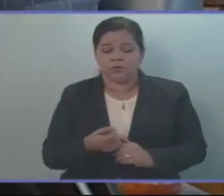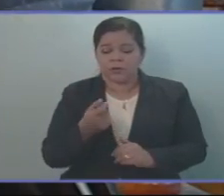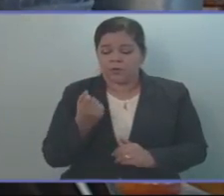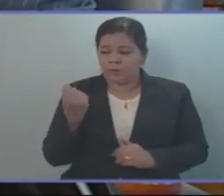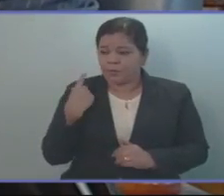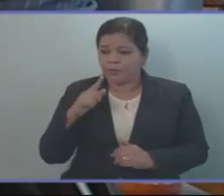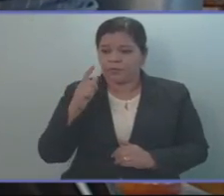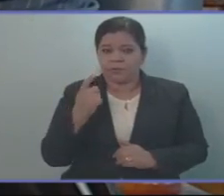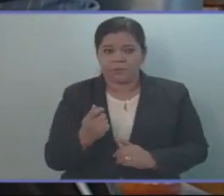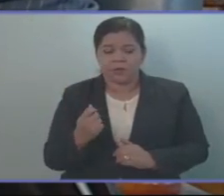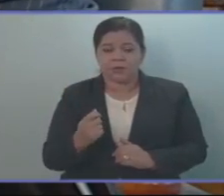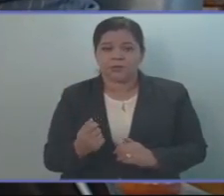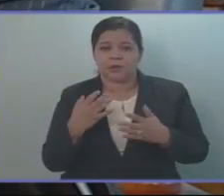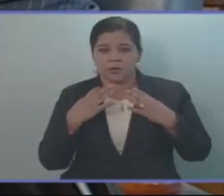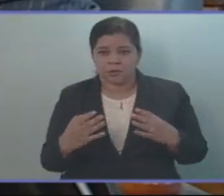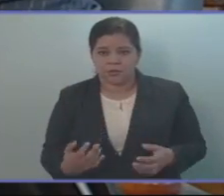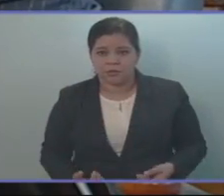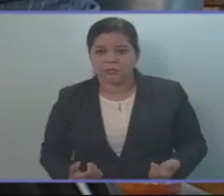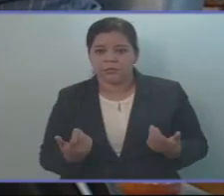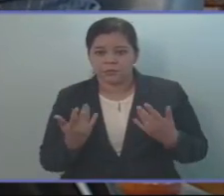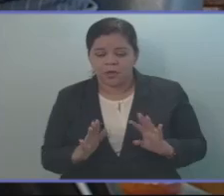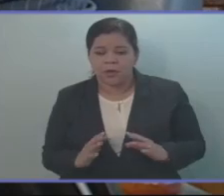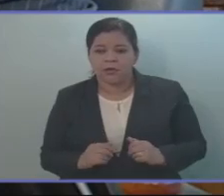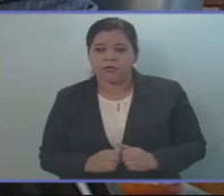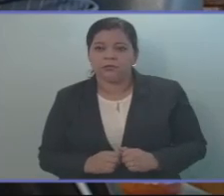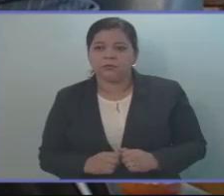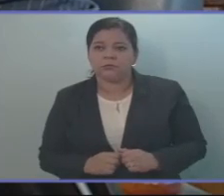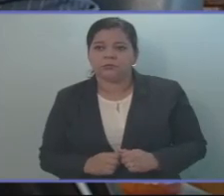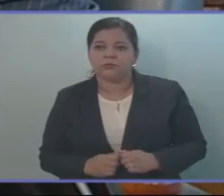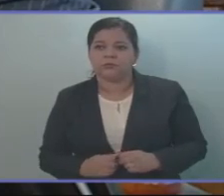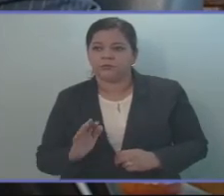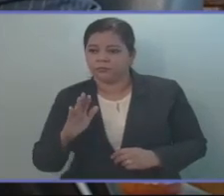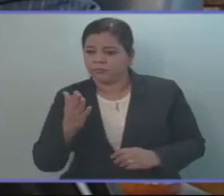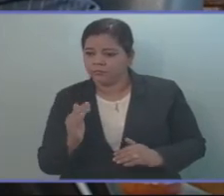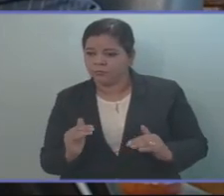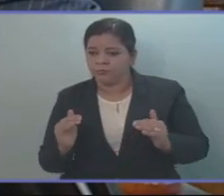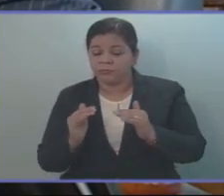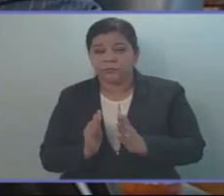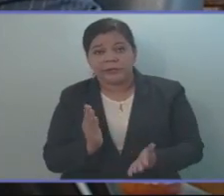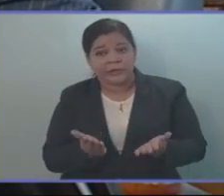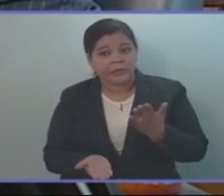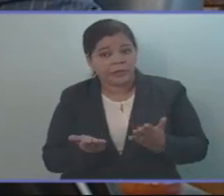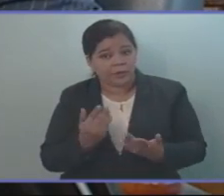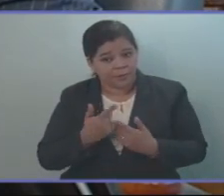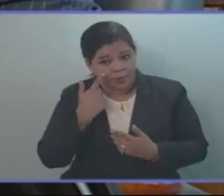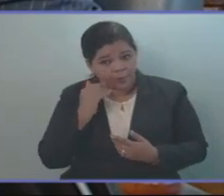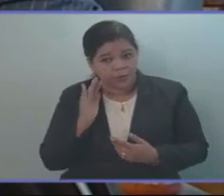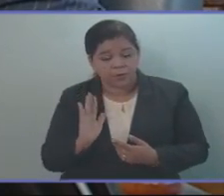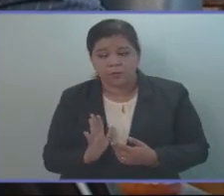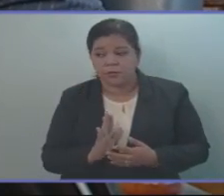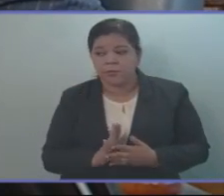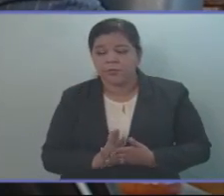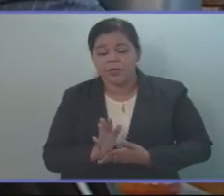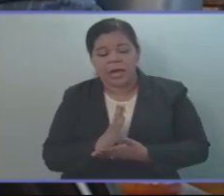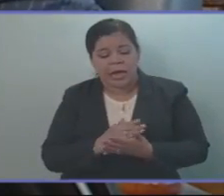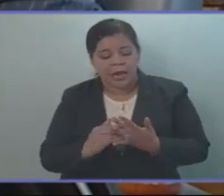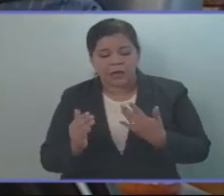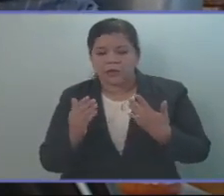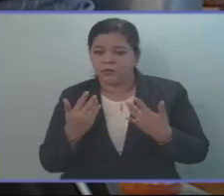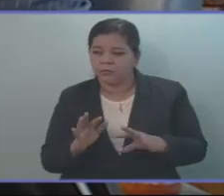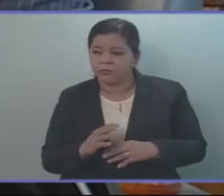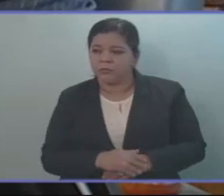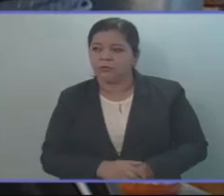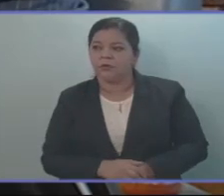del Estado llevaba a que si hubiera ocurrido algún hecho que lamentar en vidas